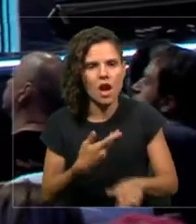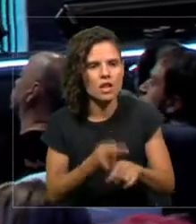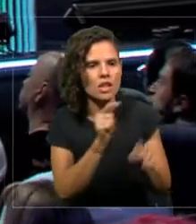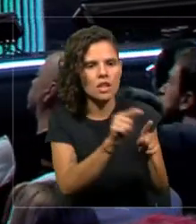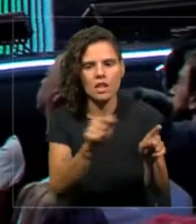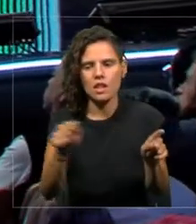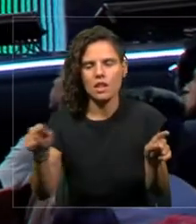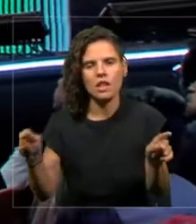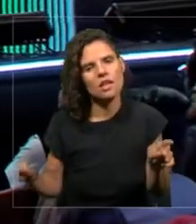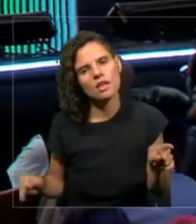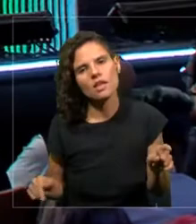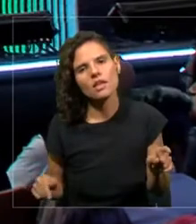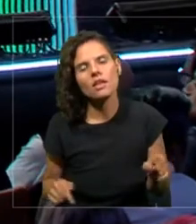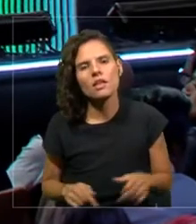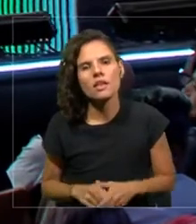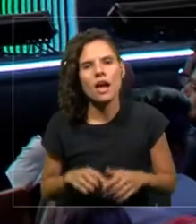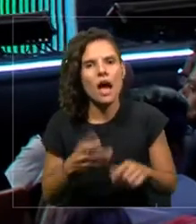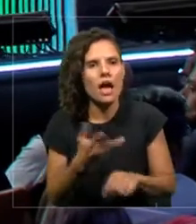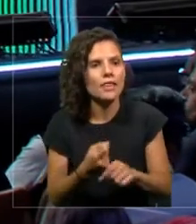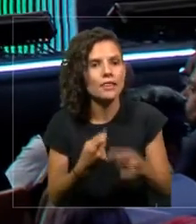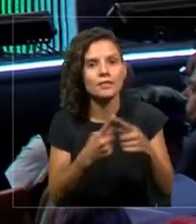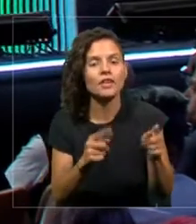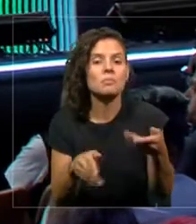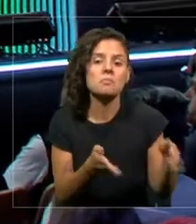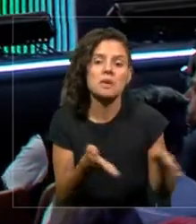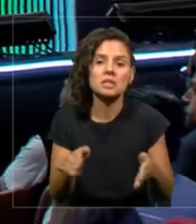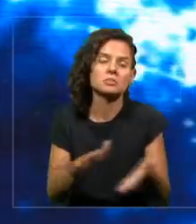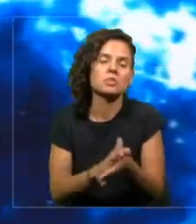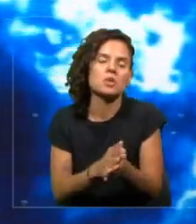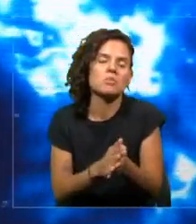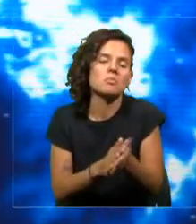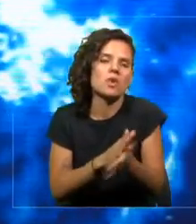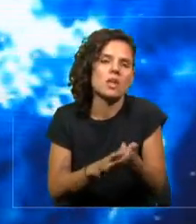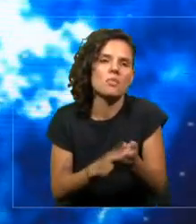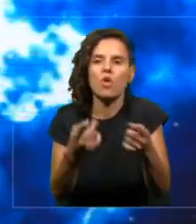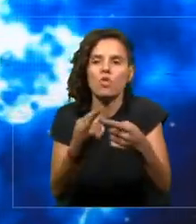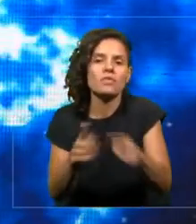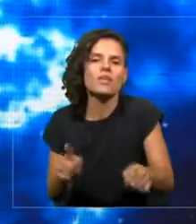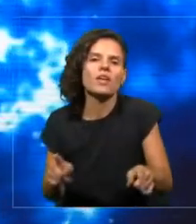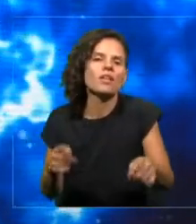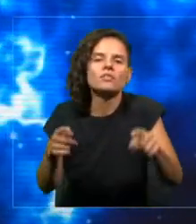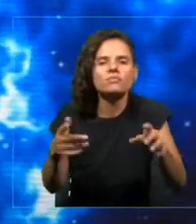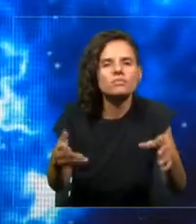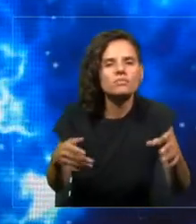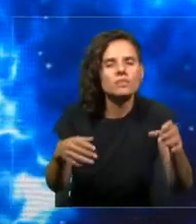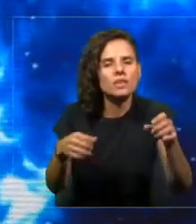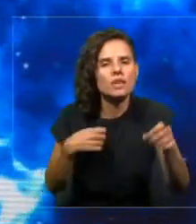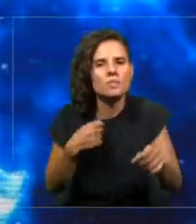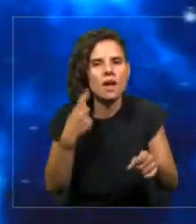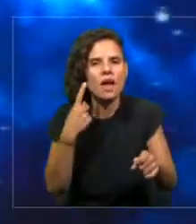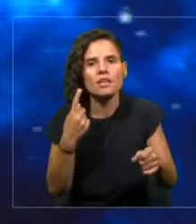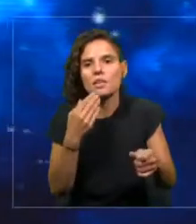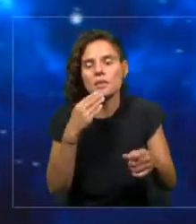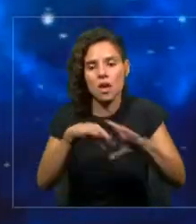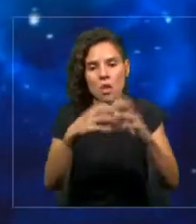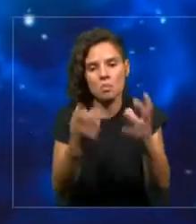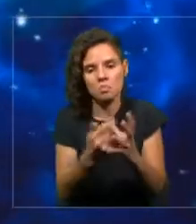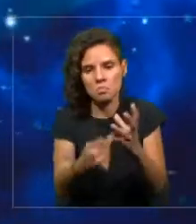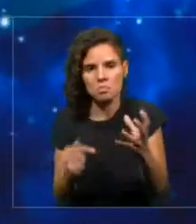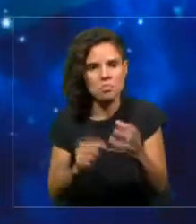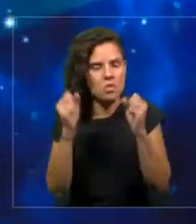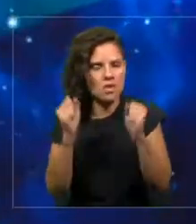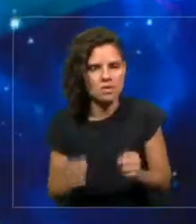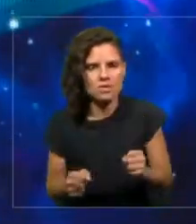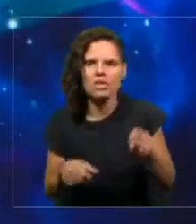tipos de peces o diferentes especies para diferentes requerimientos en diferentes zonas geográficas. De esta manera aseguro